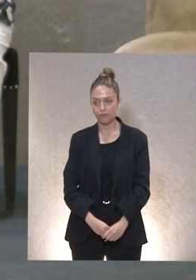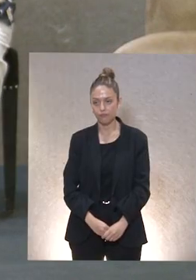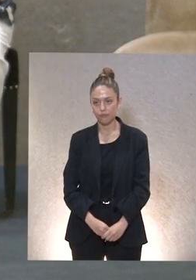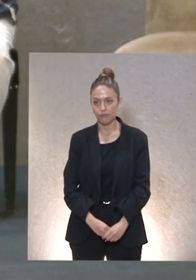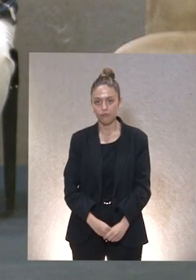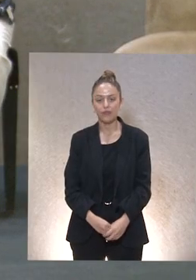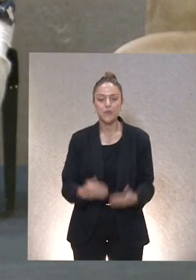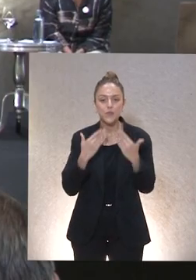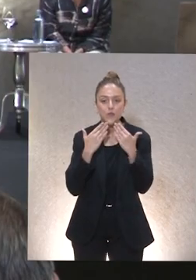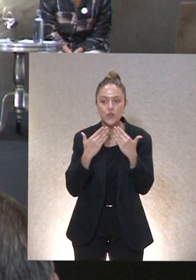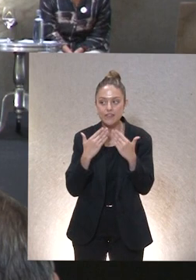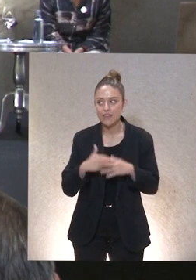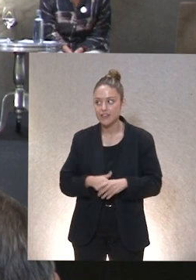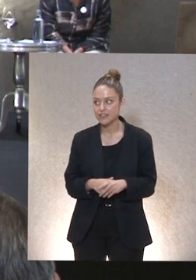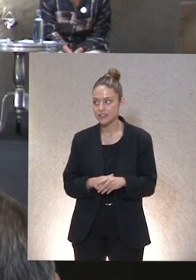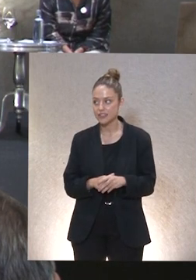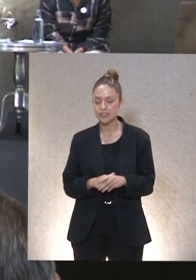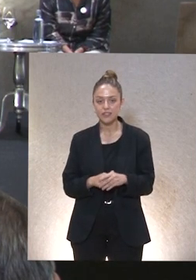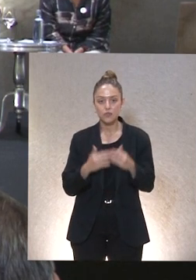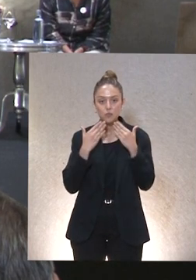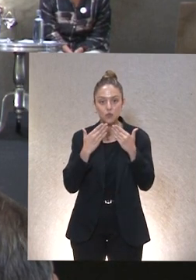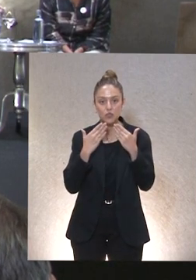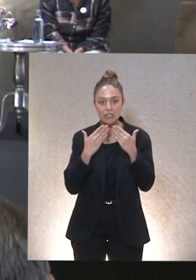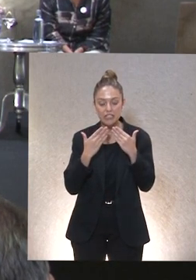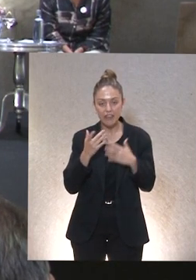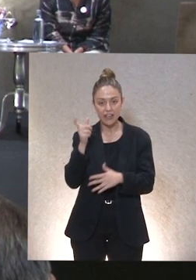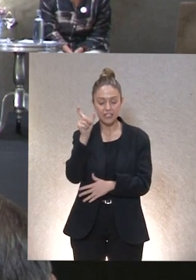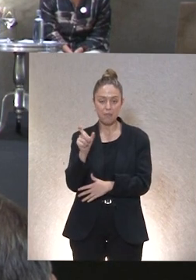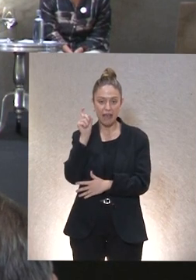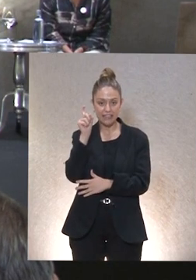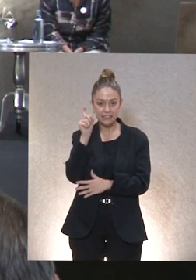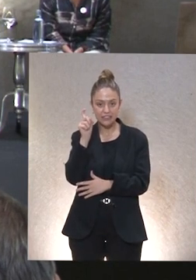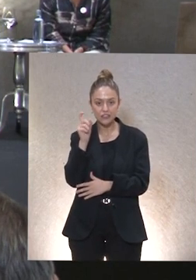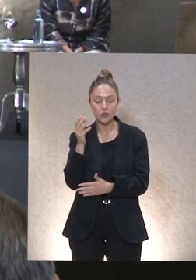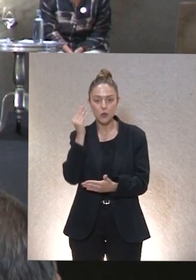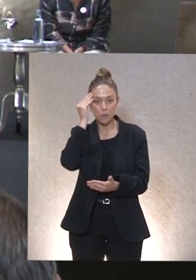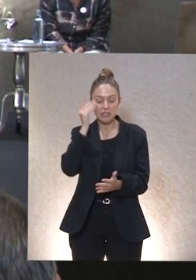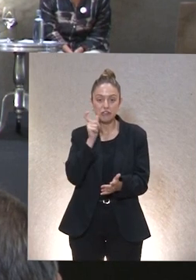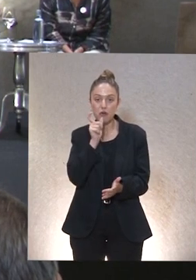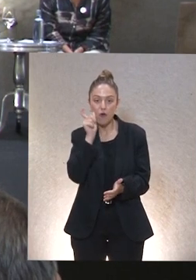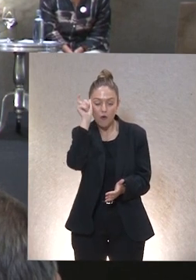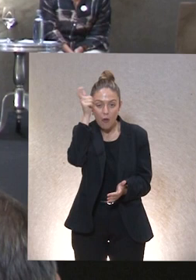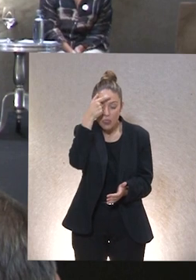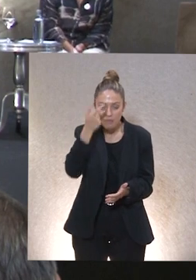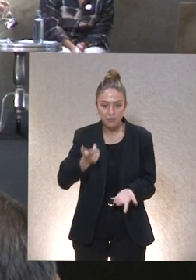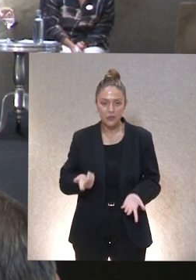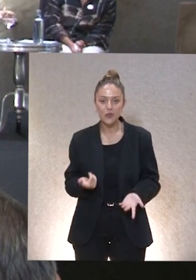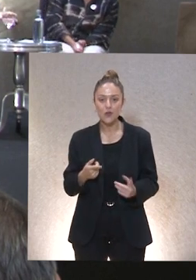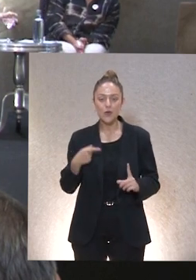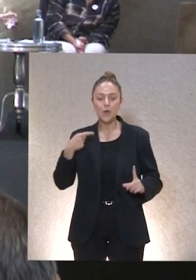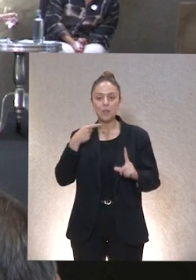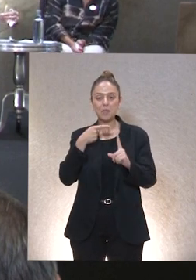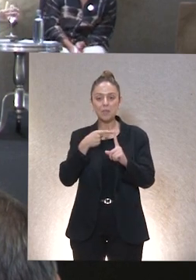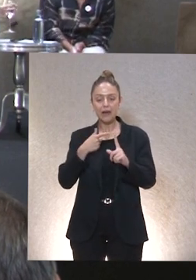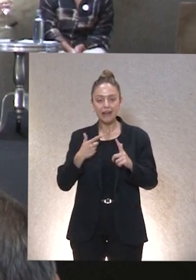Sí, muchas gracias. Muchas gracias, maestro, que creo que es el calificativo para iniciar,